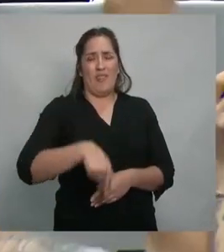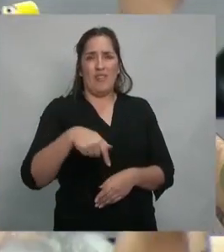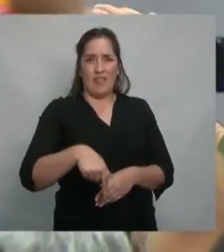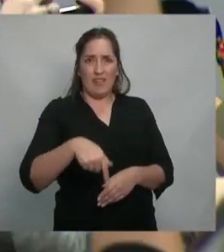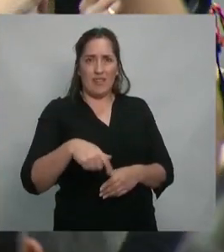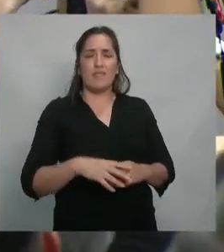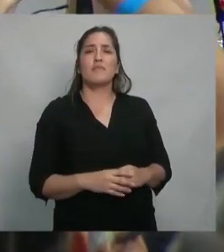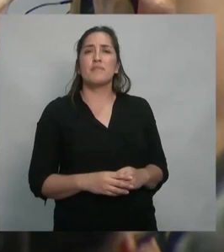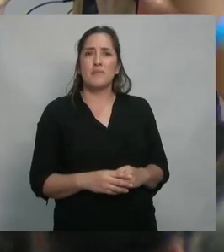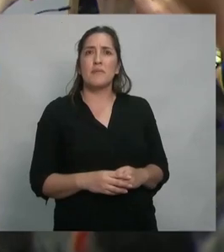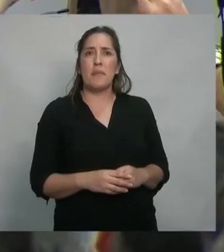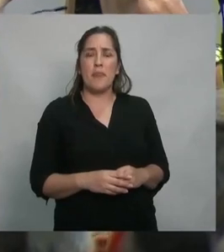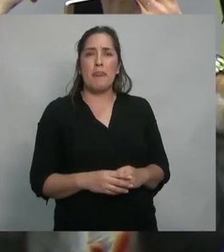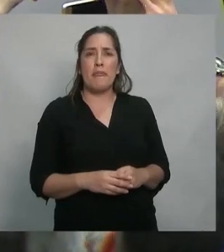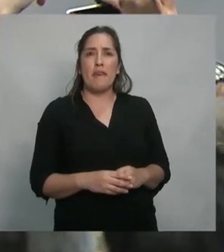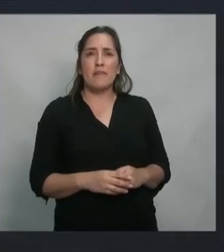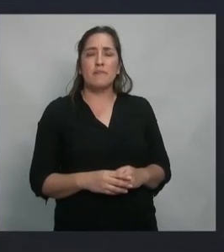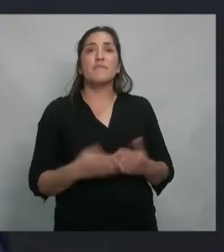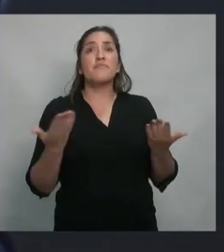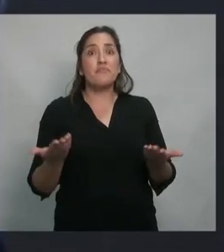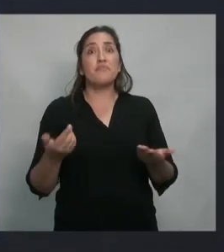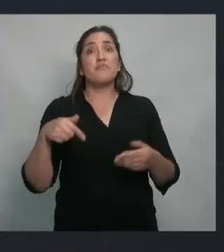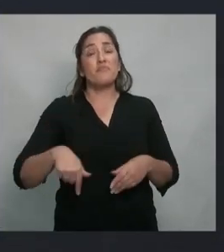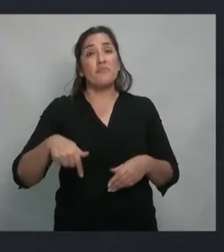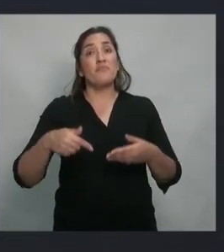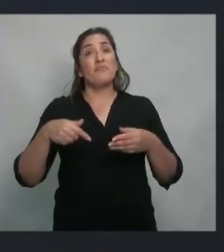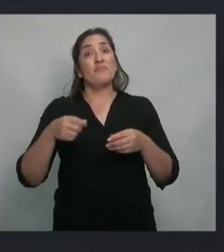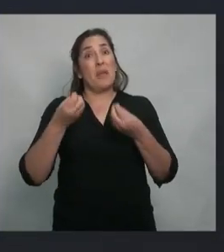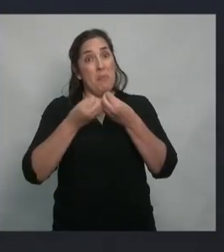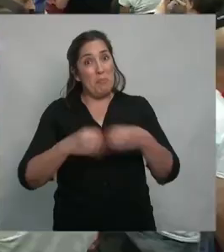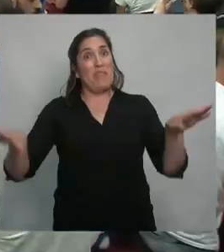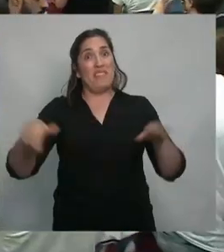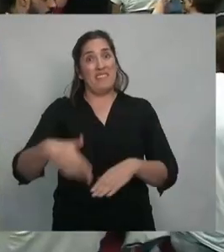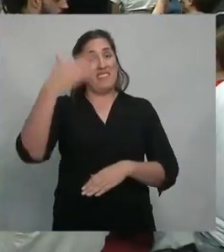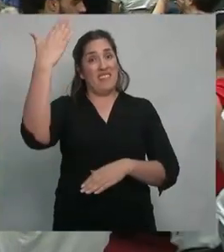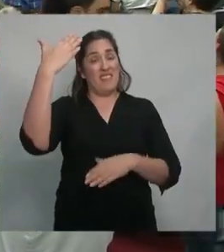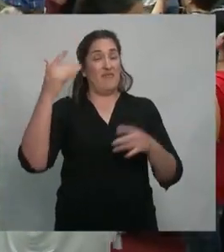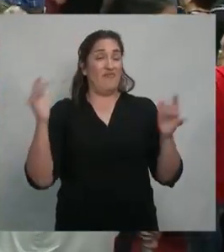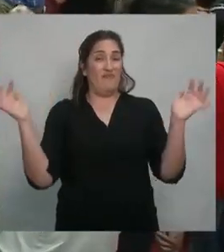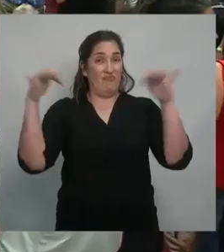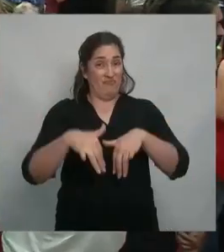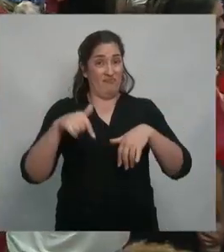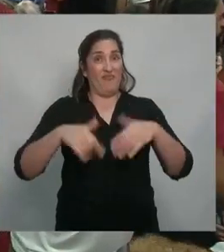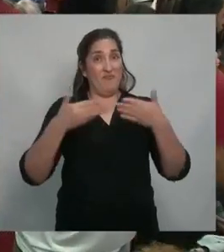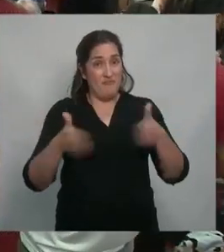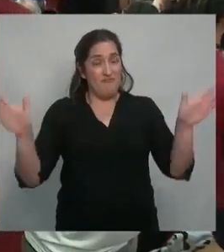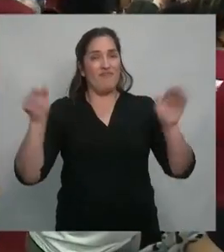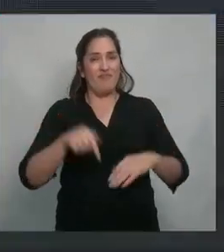comienzo de la transmisión de